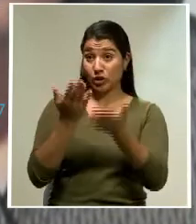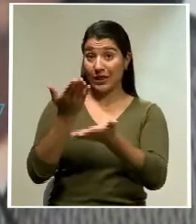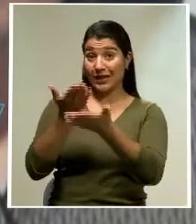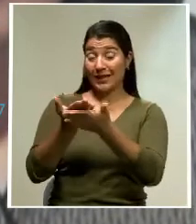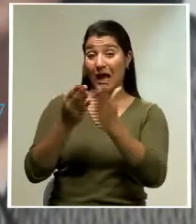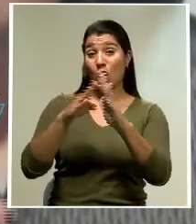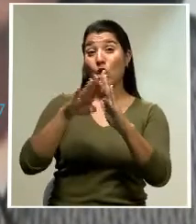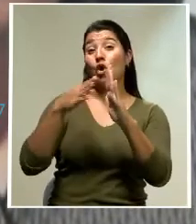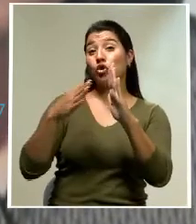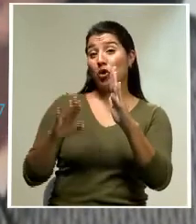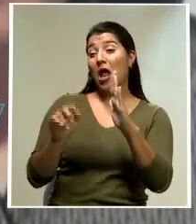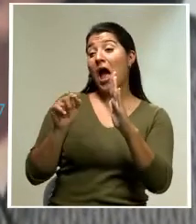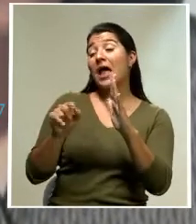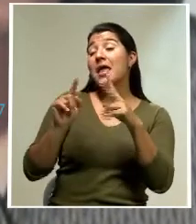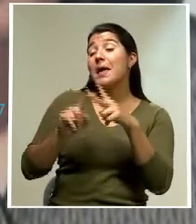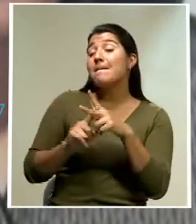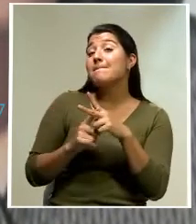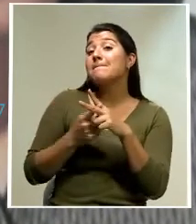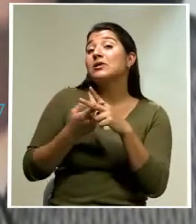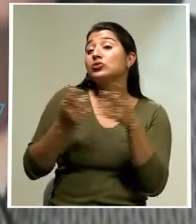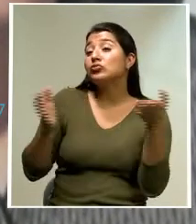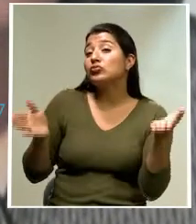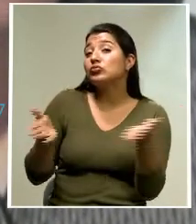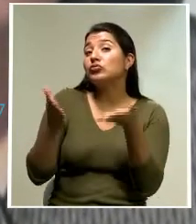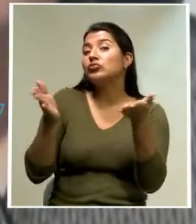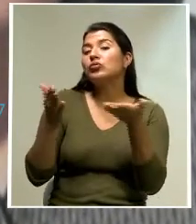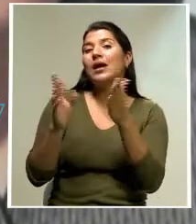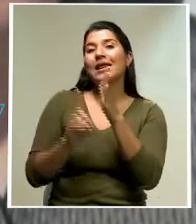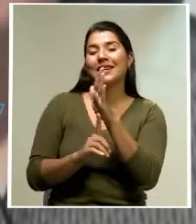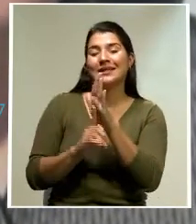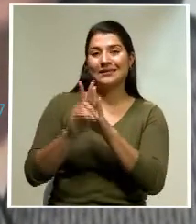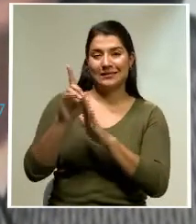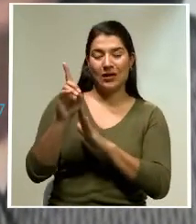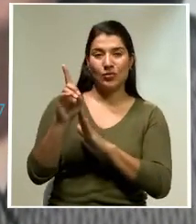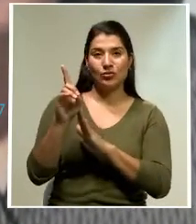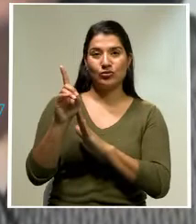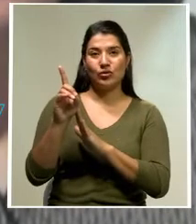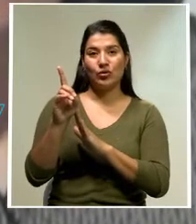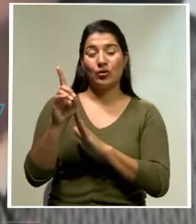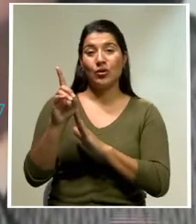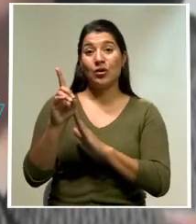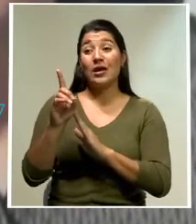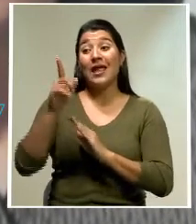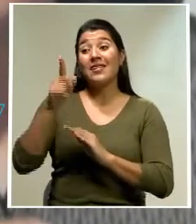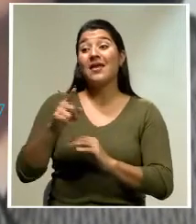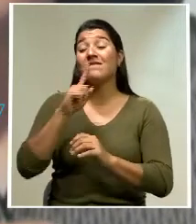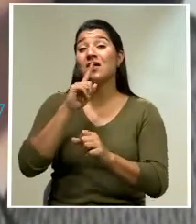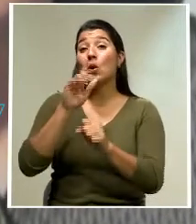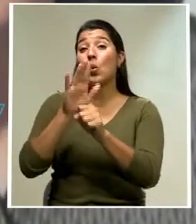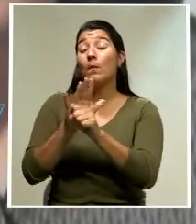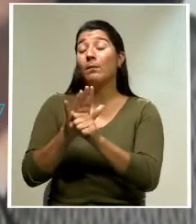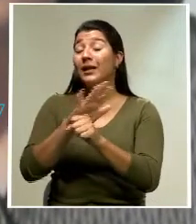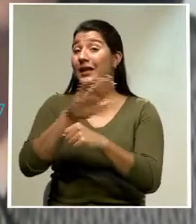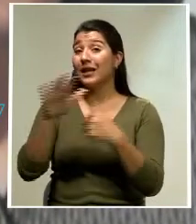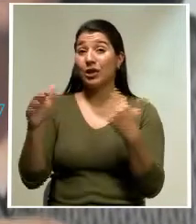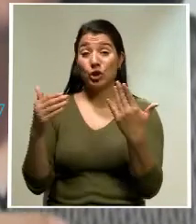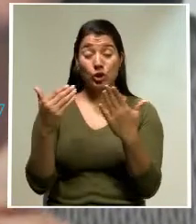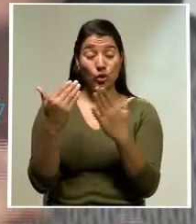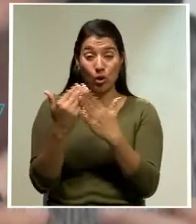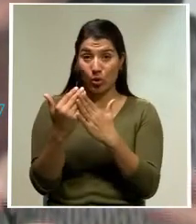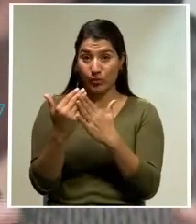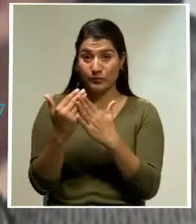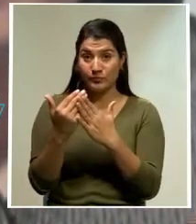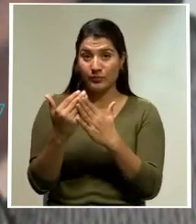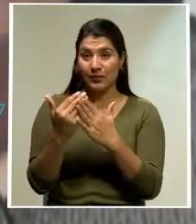empieza como a impulsar el desarrollo precisamente de que se cumplan todas esas, o sea, que